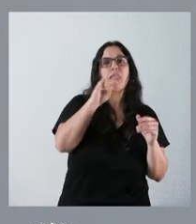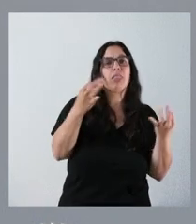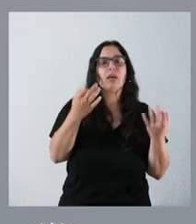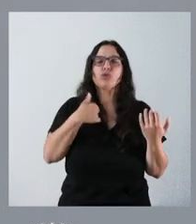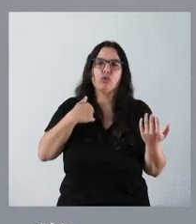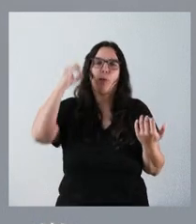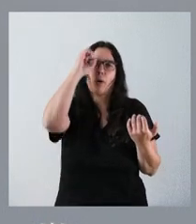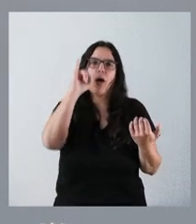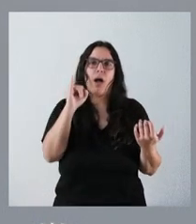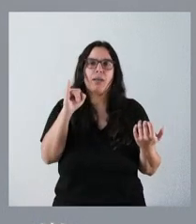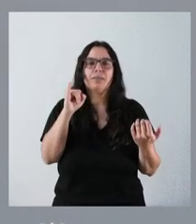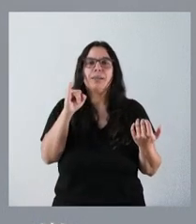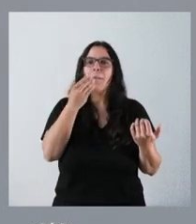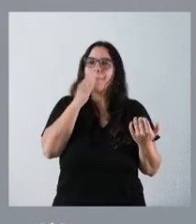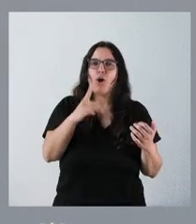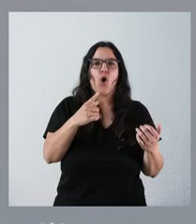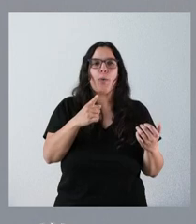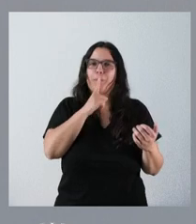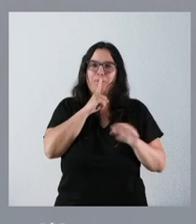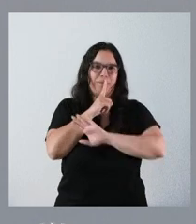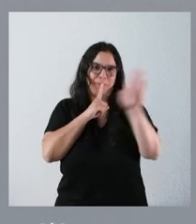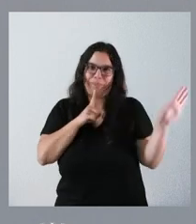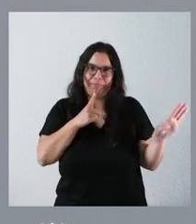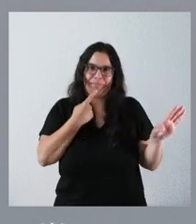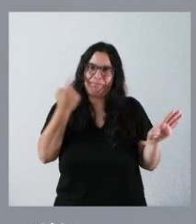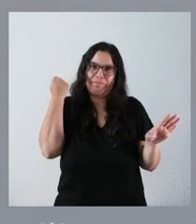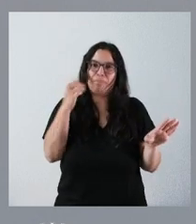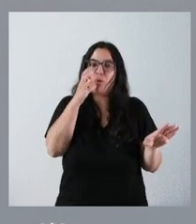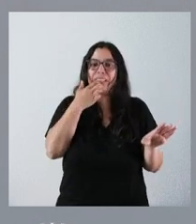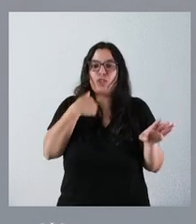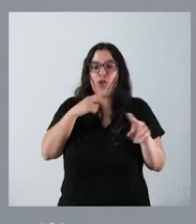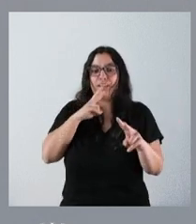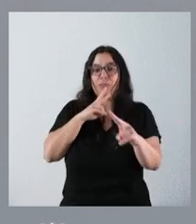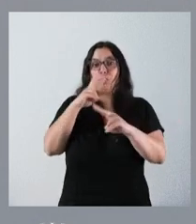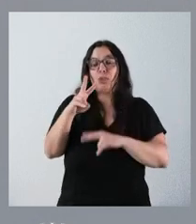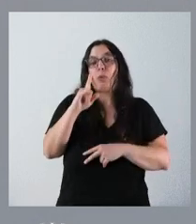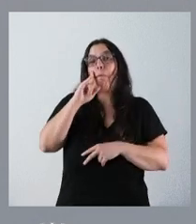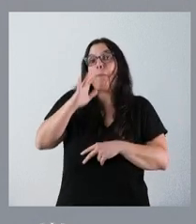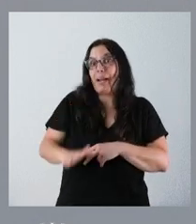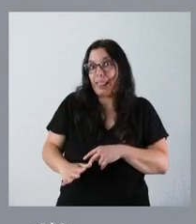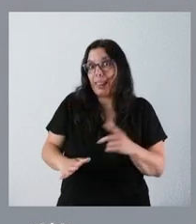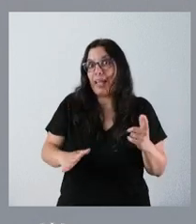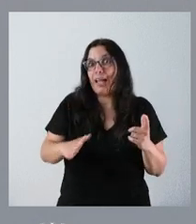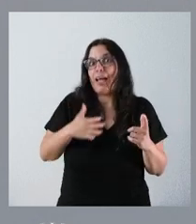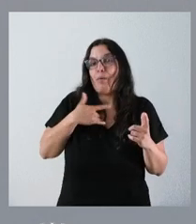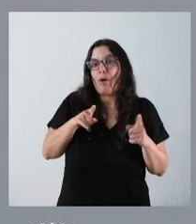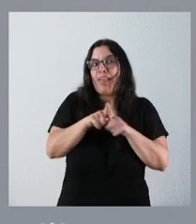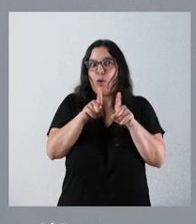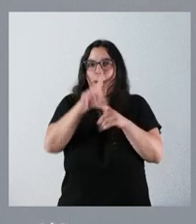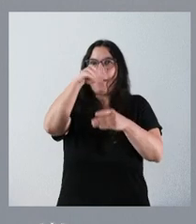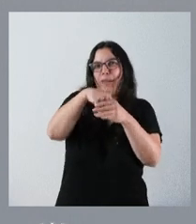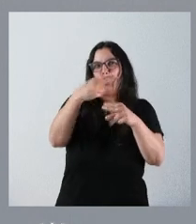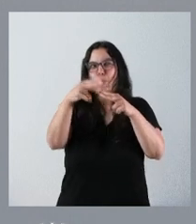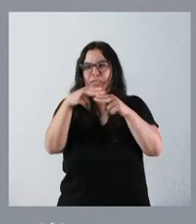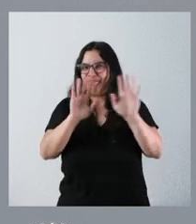Naturalmente, es mejor que no la diga en este momento, porque podría entenderse que de mi valoración podría haber alguna apreciación política. Pero